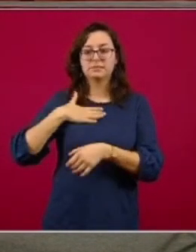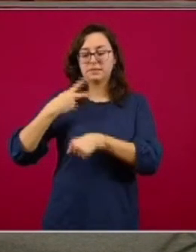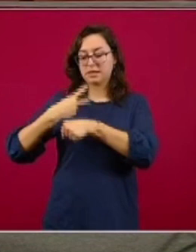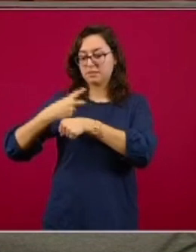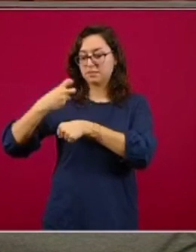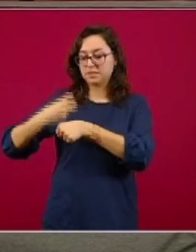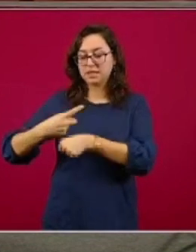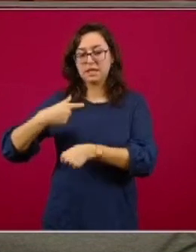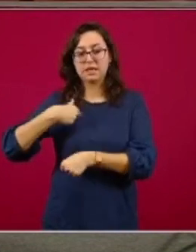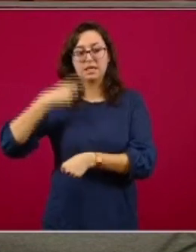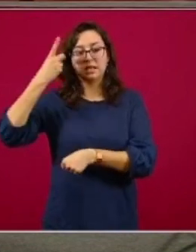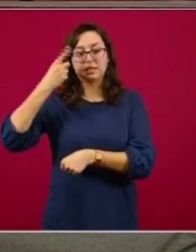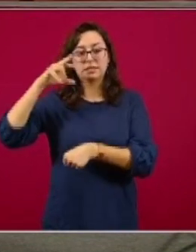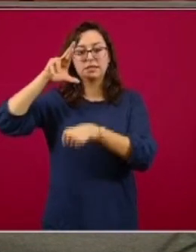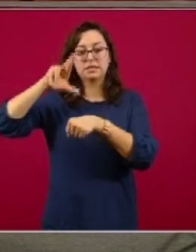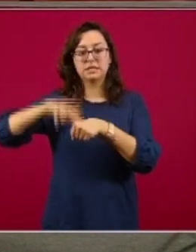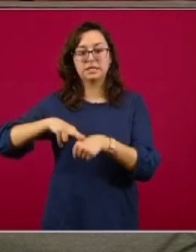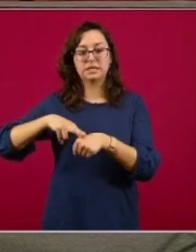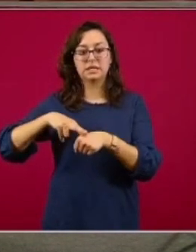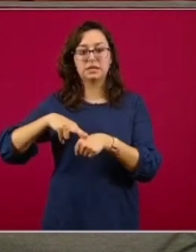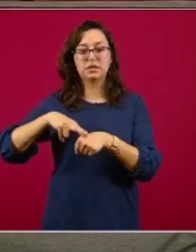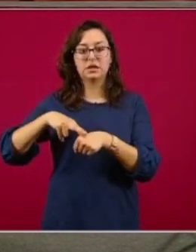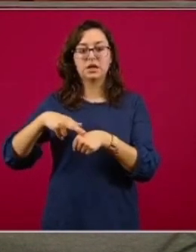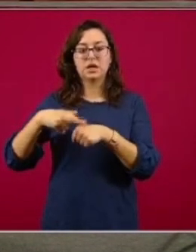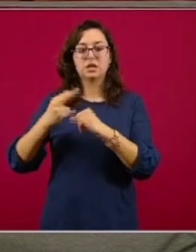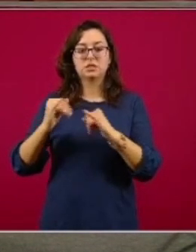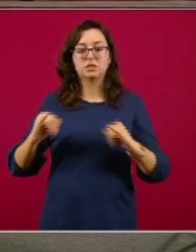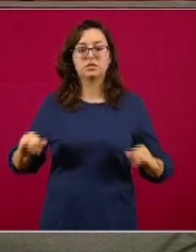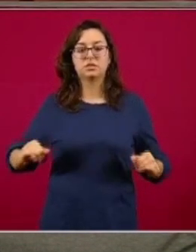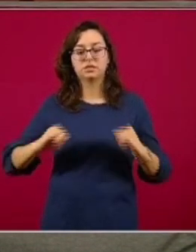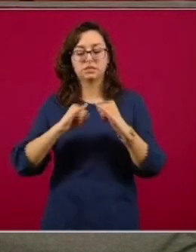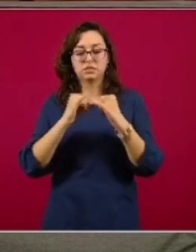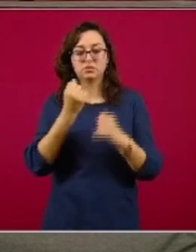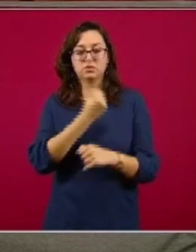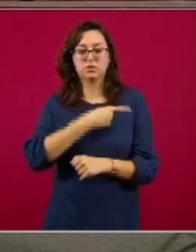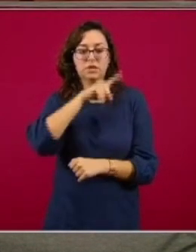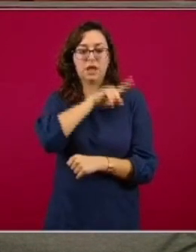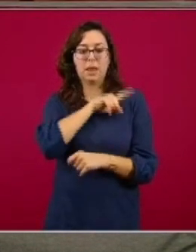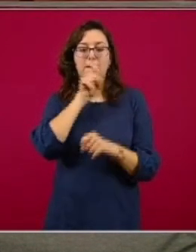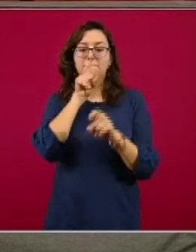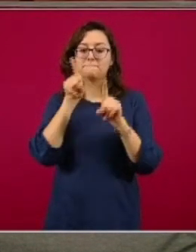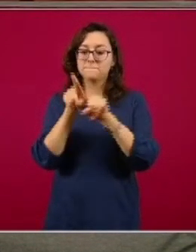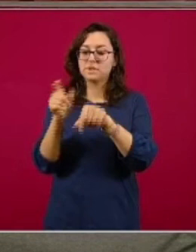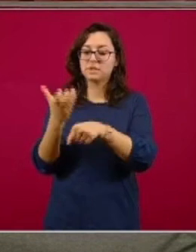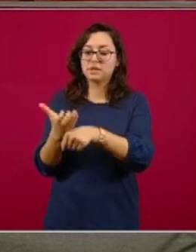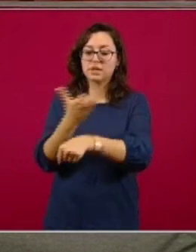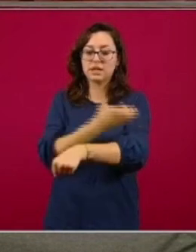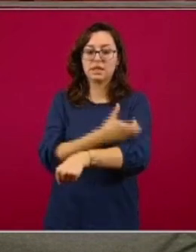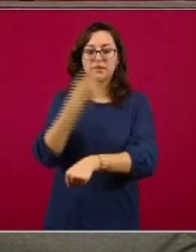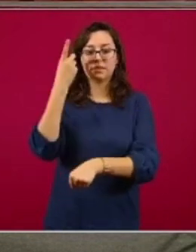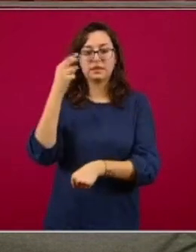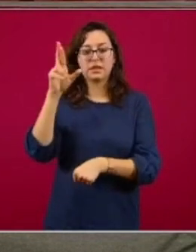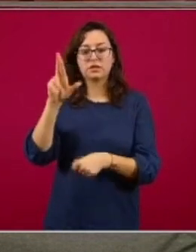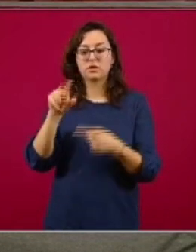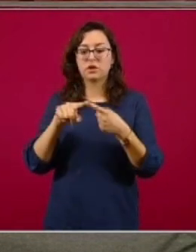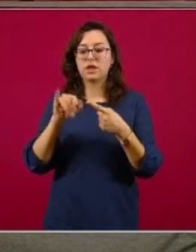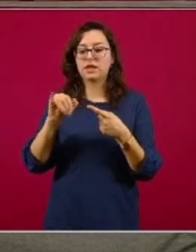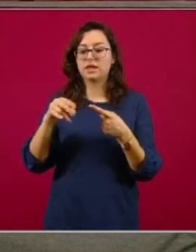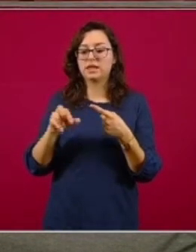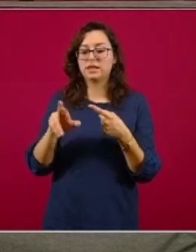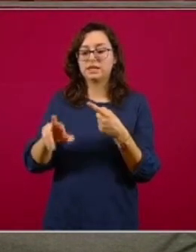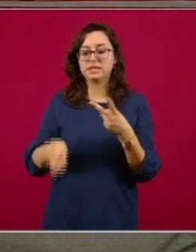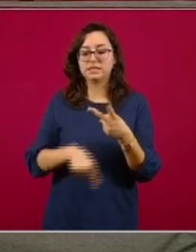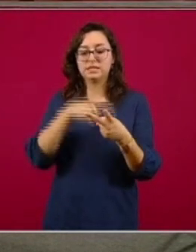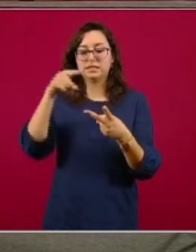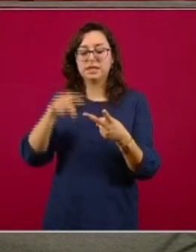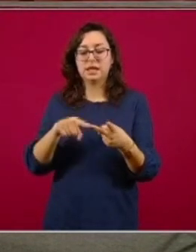como director del Instituto Nacional de Salud Pública, como a mis colegas y amigos, los directores del INER y del Instituto Nacional